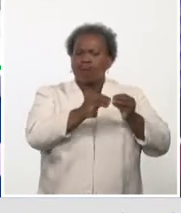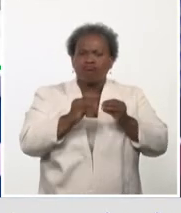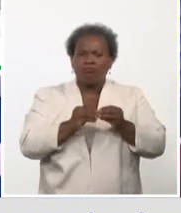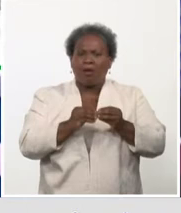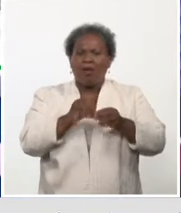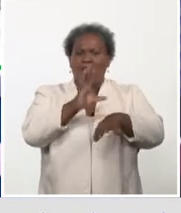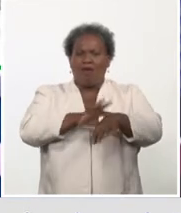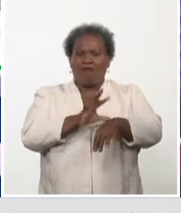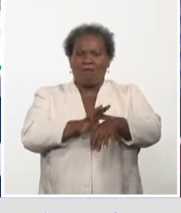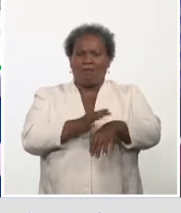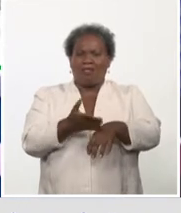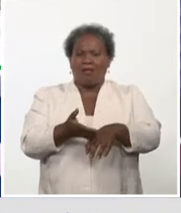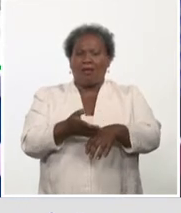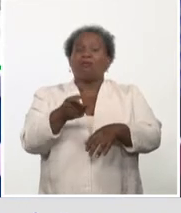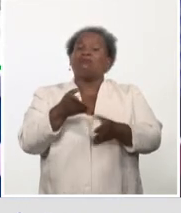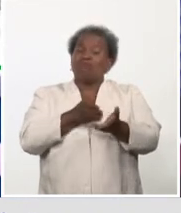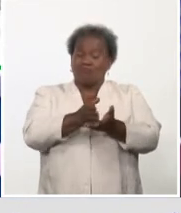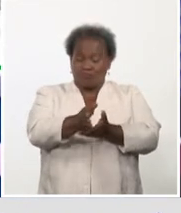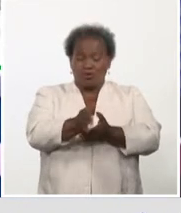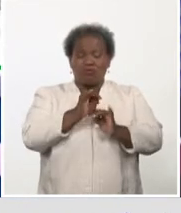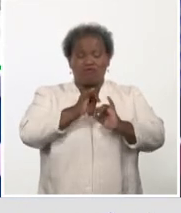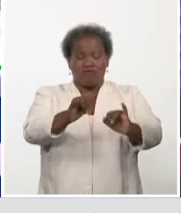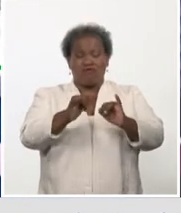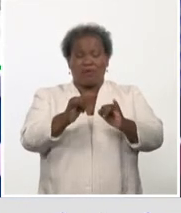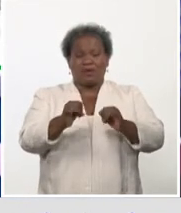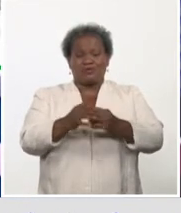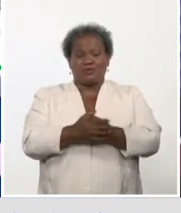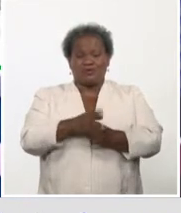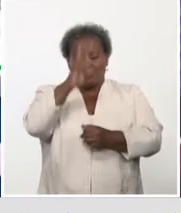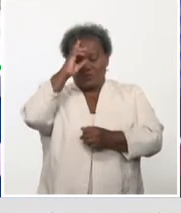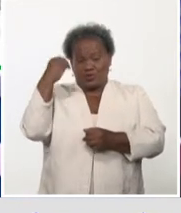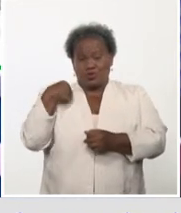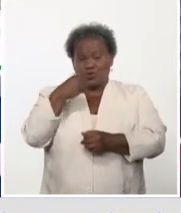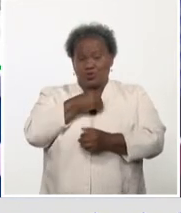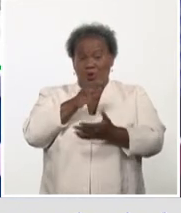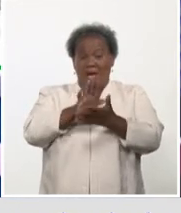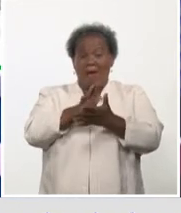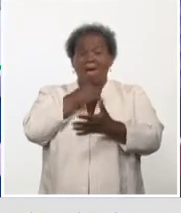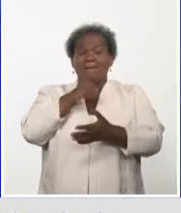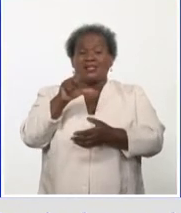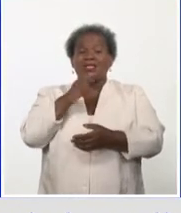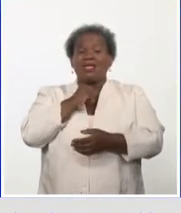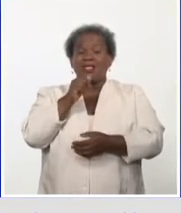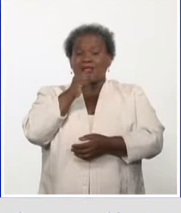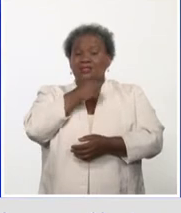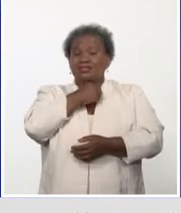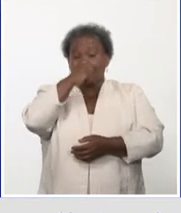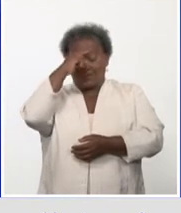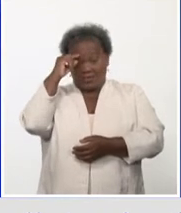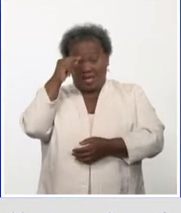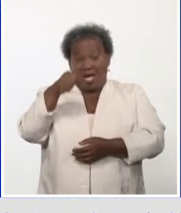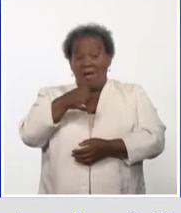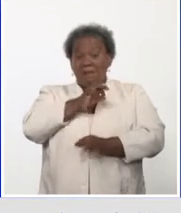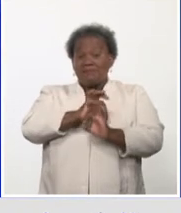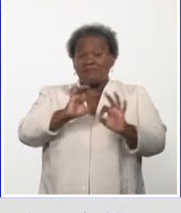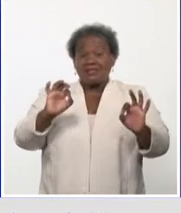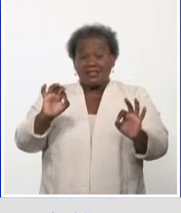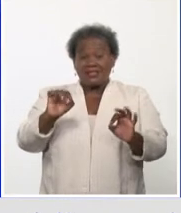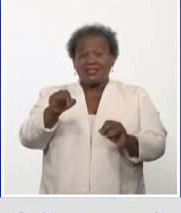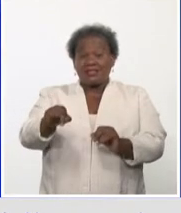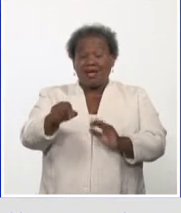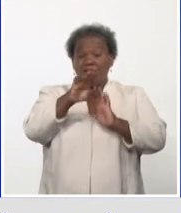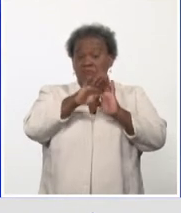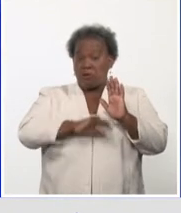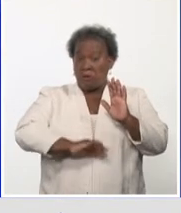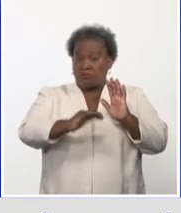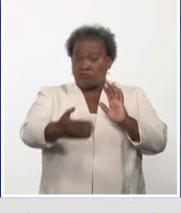profundizando en este tema con la presencia de la doctora Mercedes Piloto Padrón, especialista del programa Materno Infantil y presidenta de